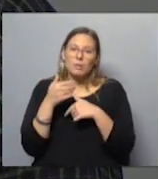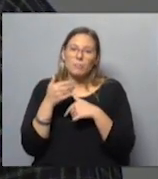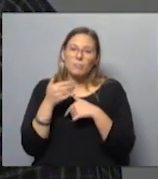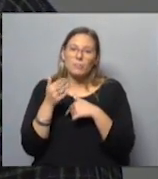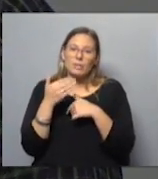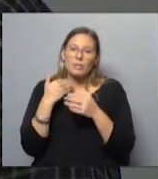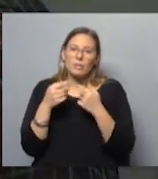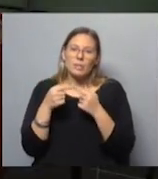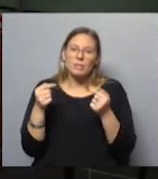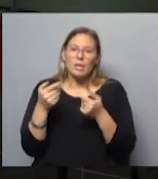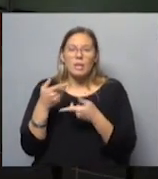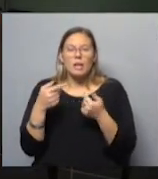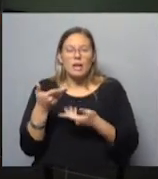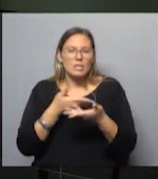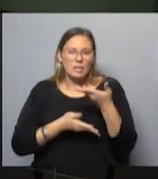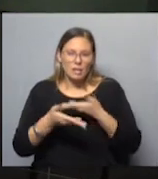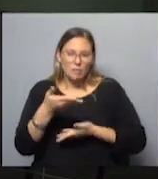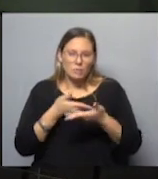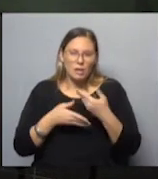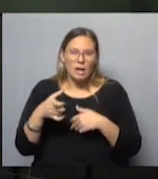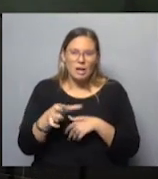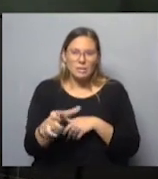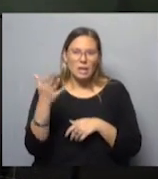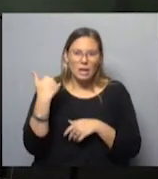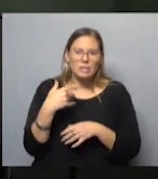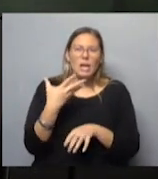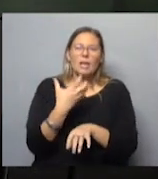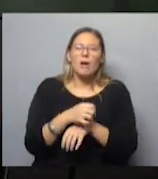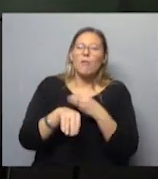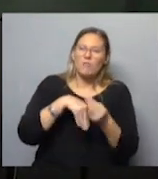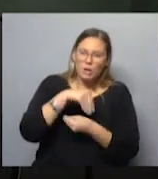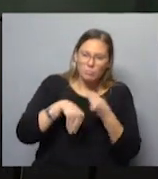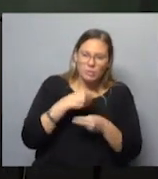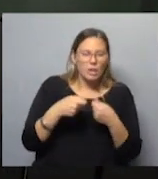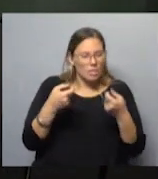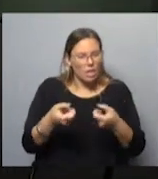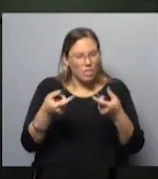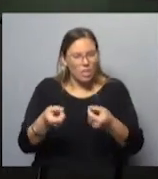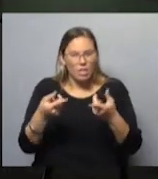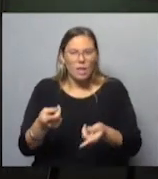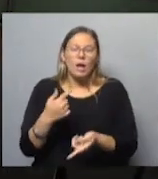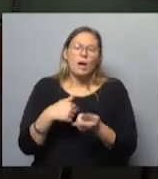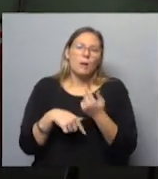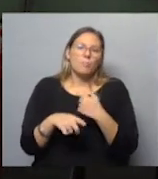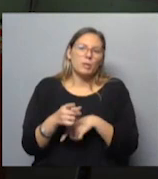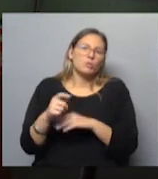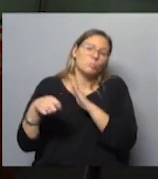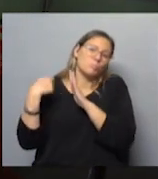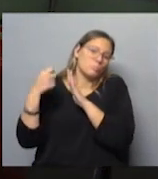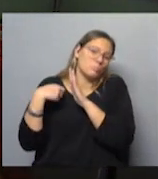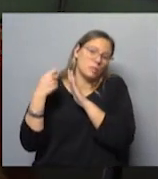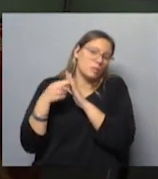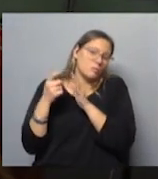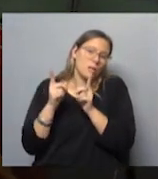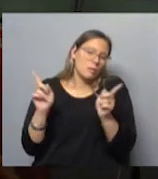del material de intercambio, de los cassettes que se grababan, de familia a familia, y un montón de cosas que están, pero bueno, es una película que